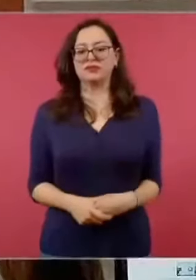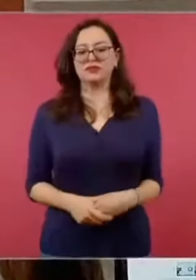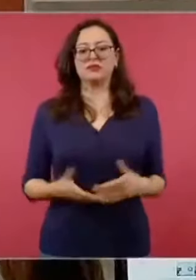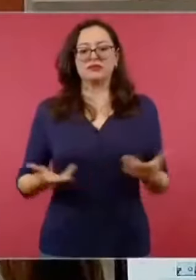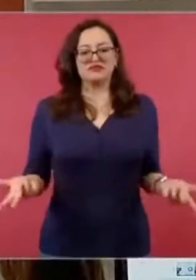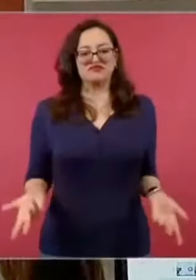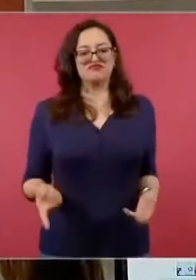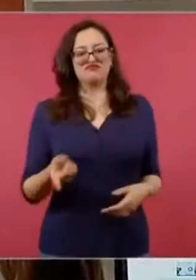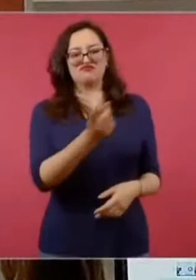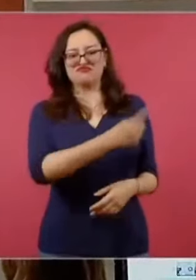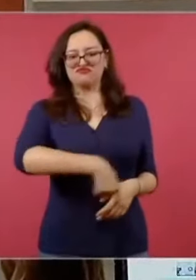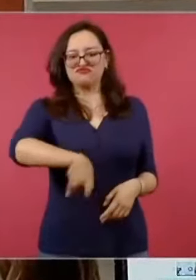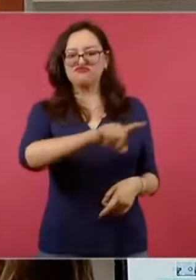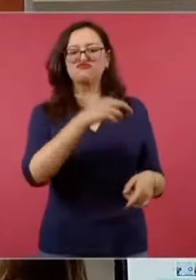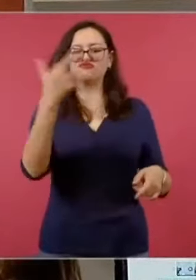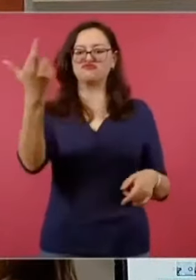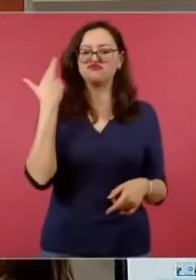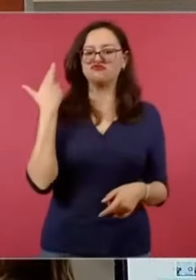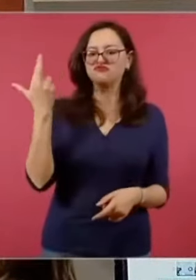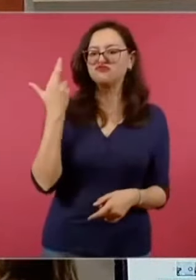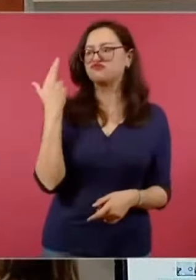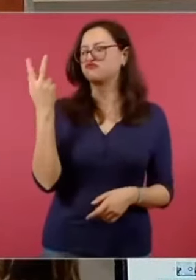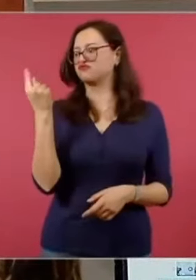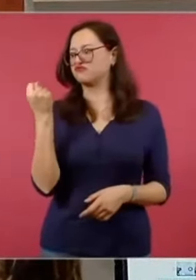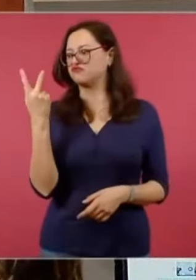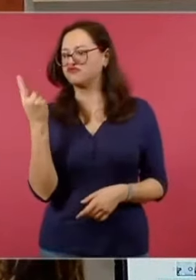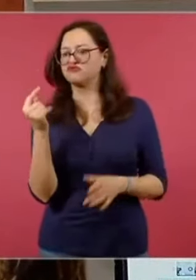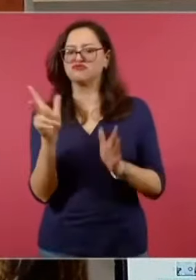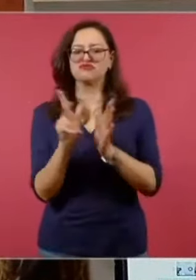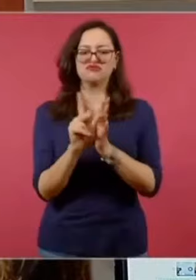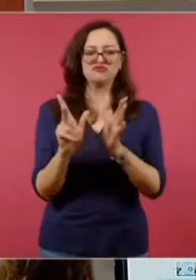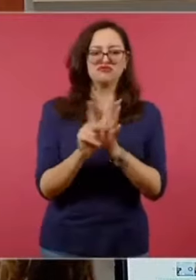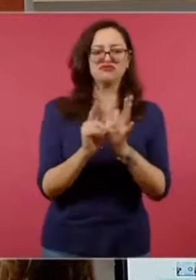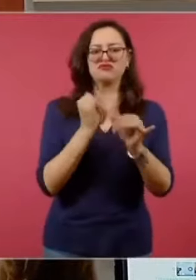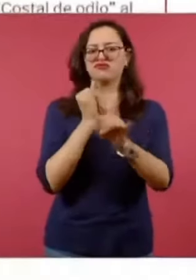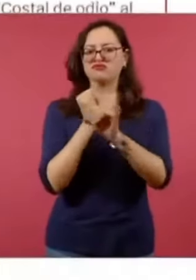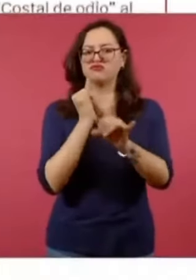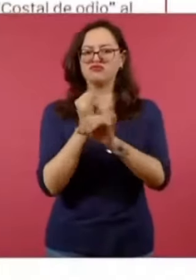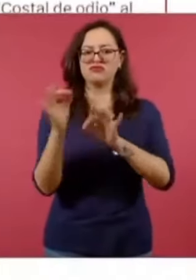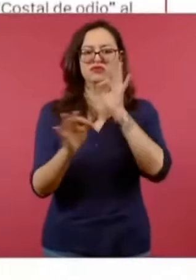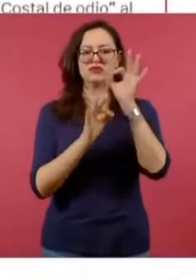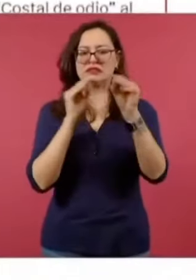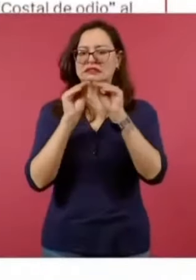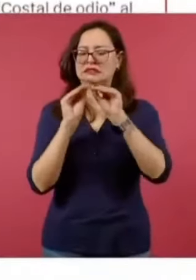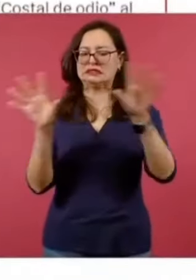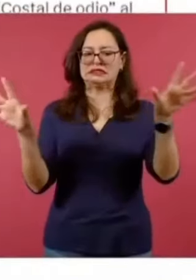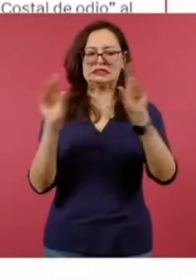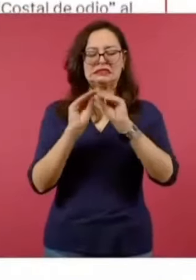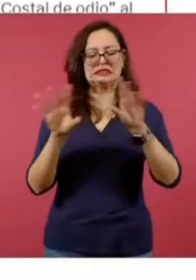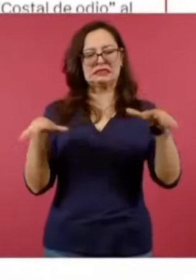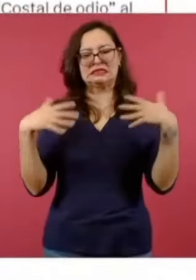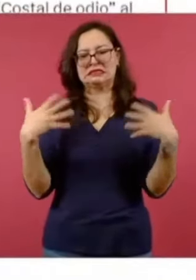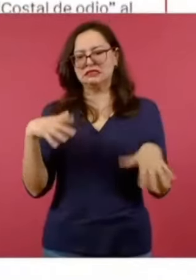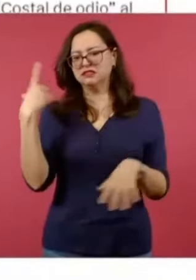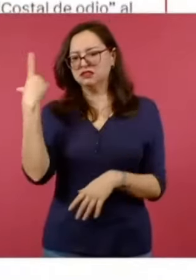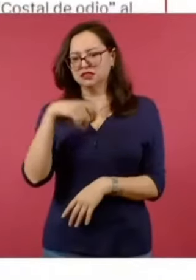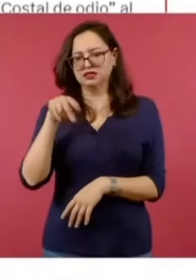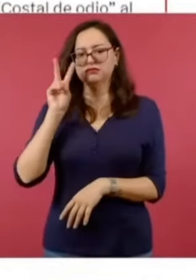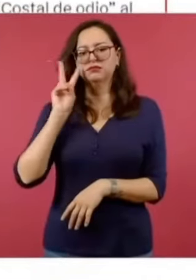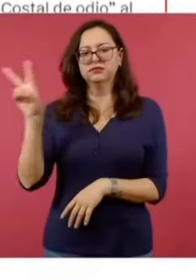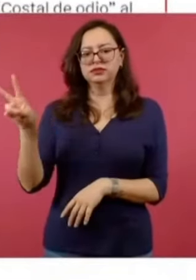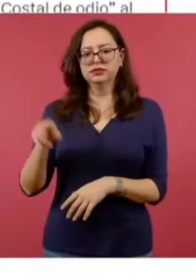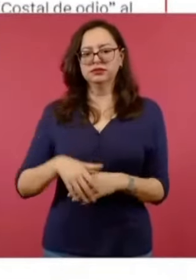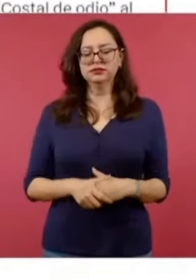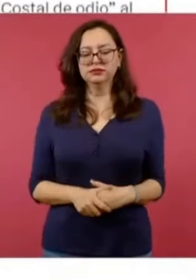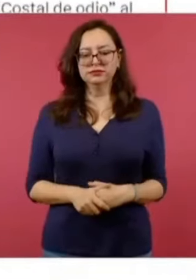en radio, televisión, periódicos impresos y digitales. Comentaristas y todólogos en las redes sociales,